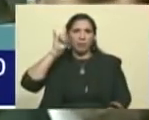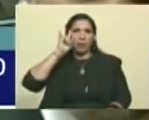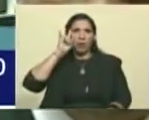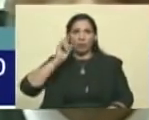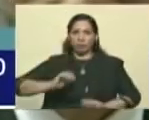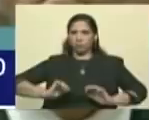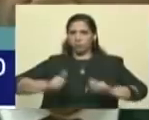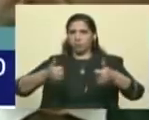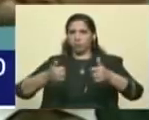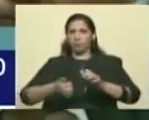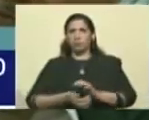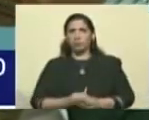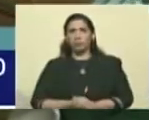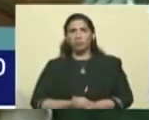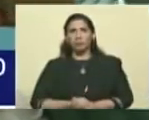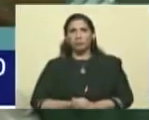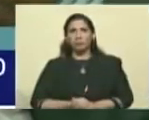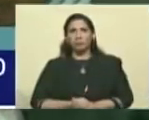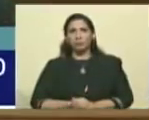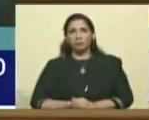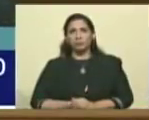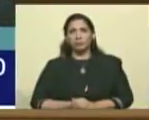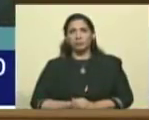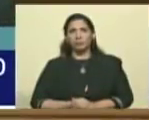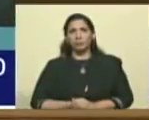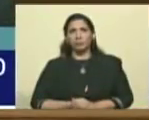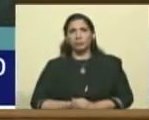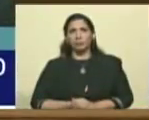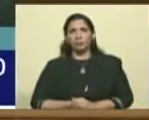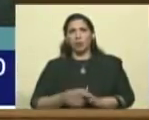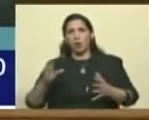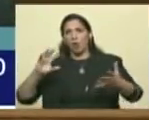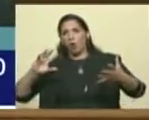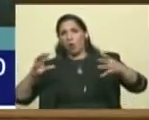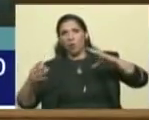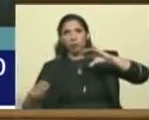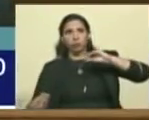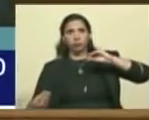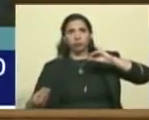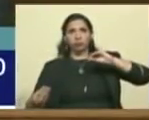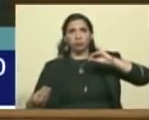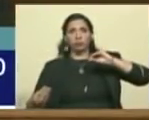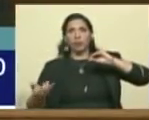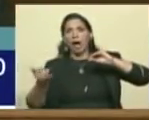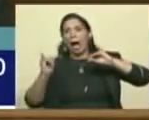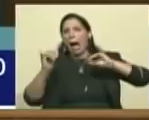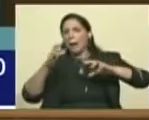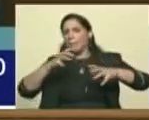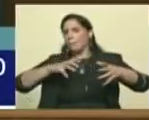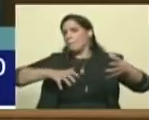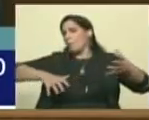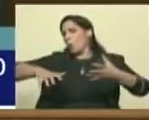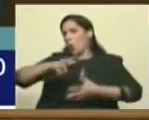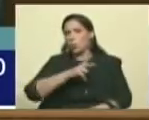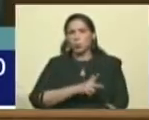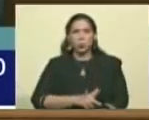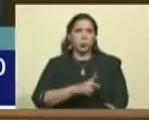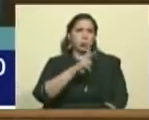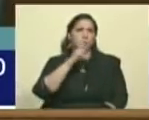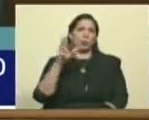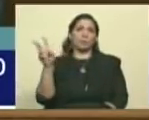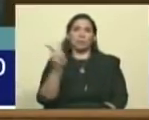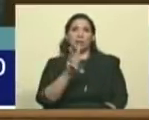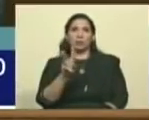versión, hay una gran crisis en Venezuela. Y